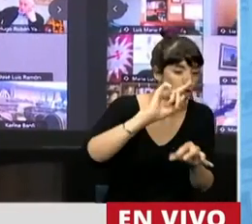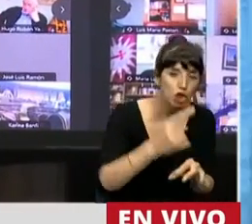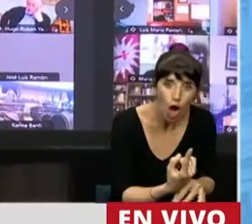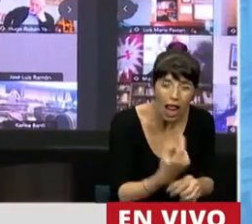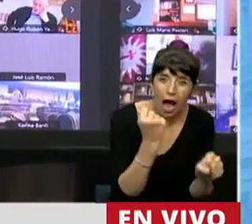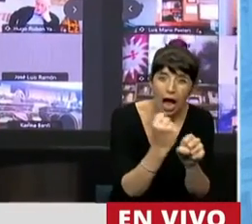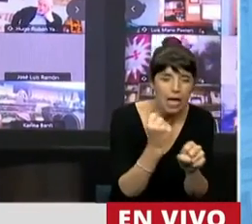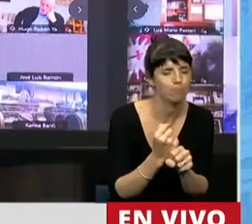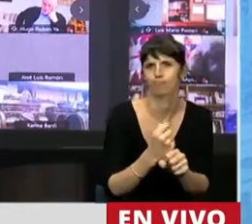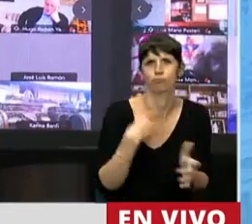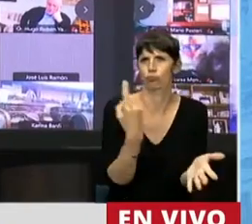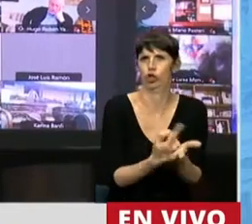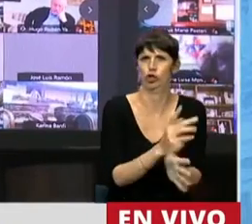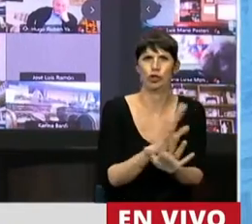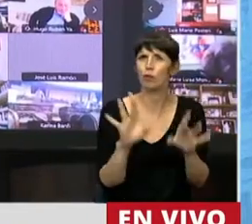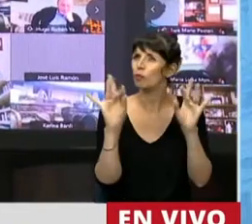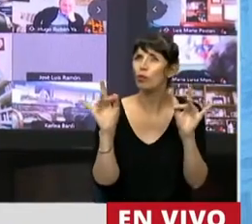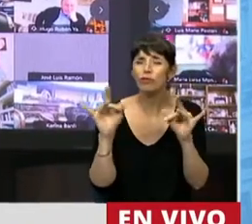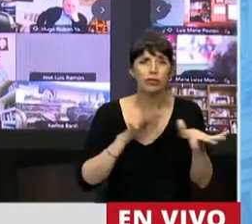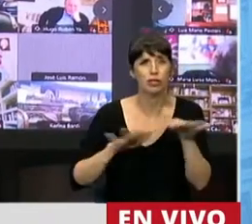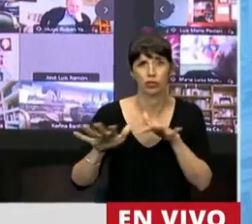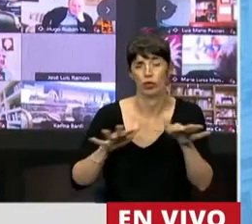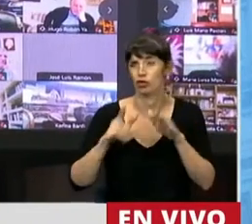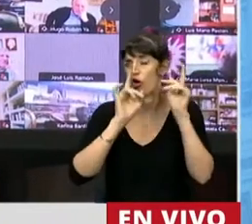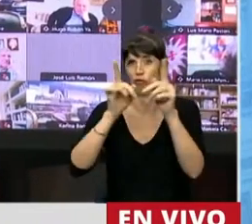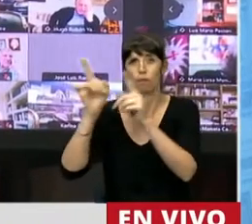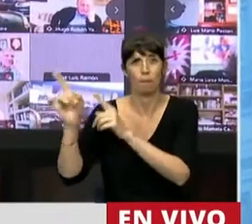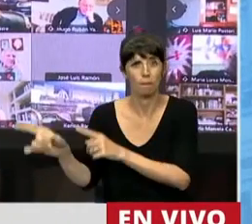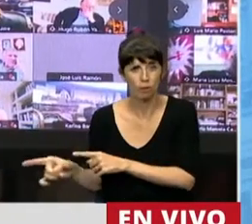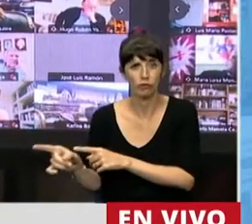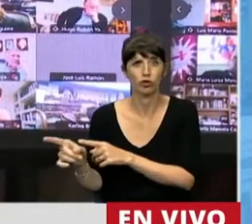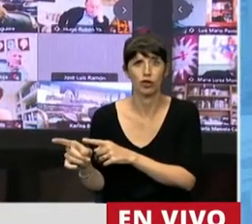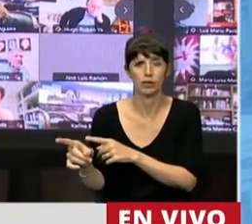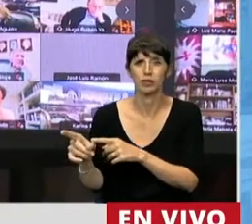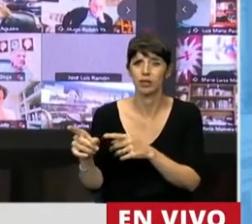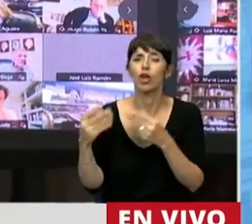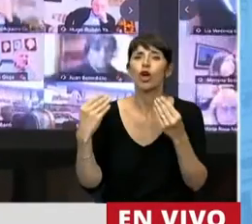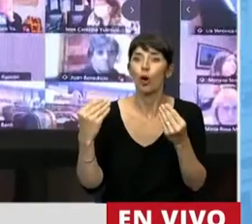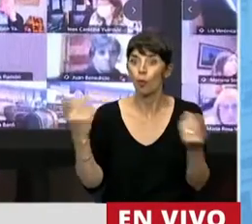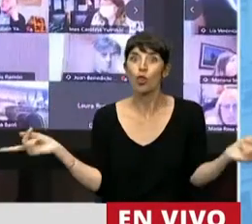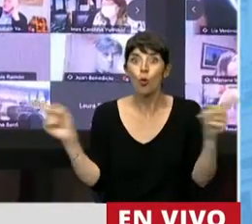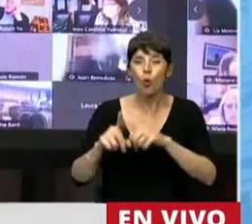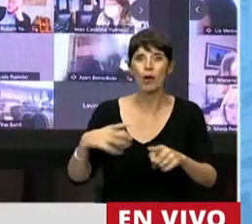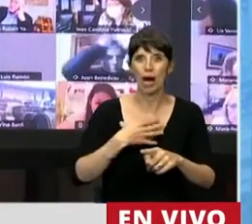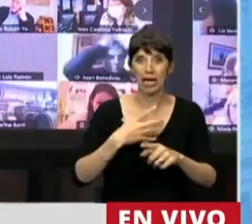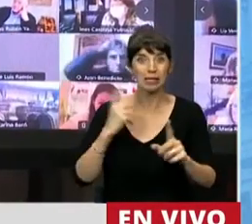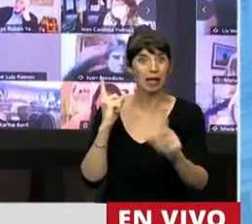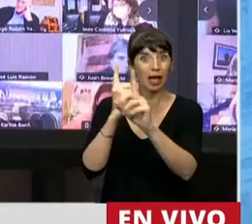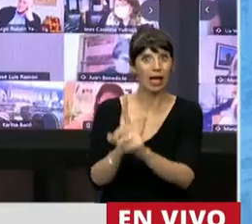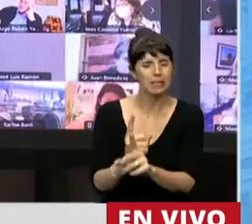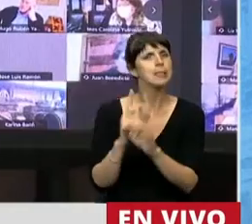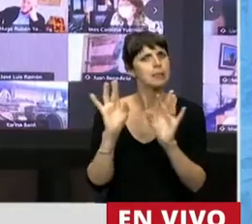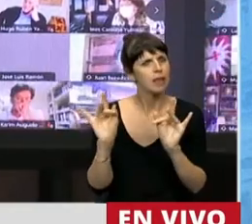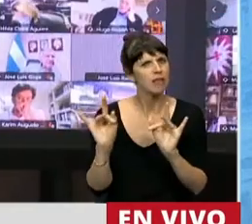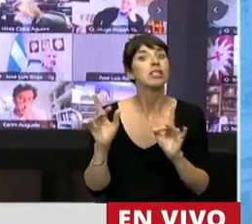Es muy compleja la situación en la que los docentes van a enfrentar el regreso a clase. La articulación con